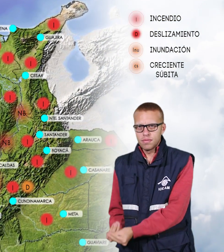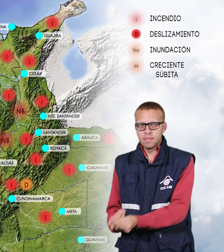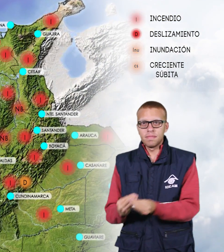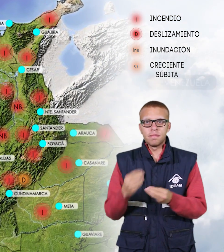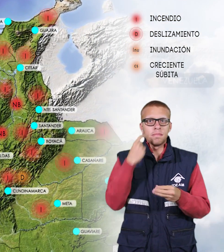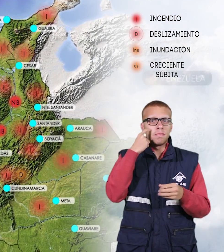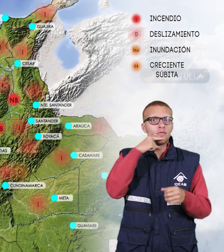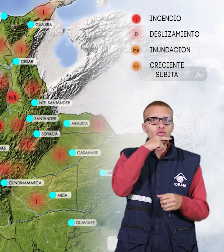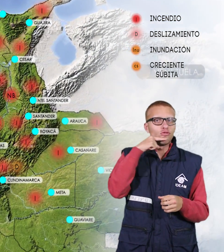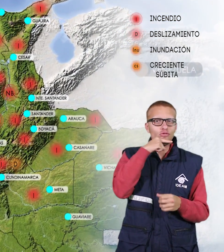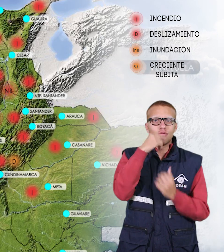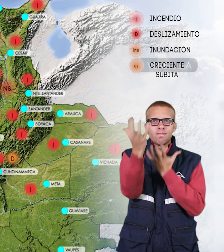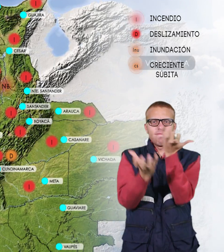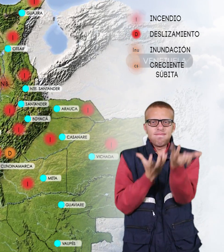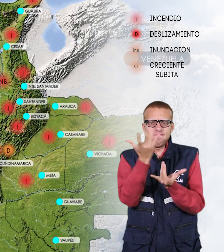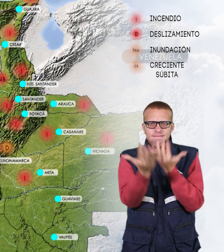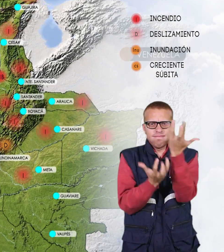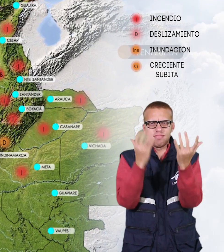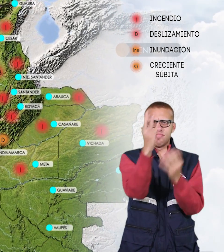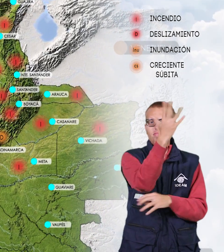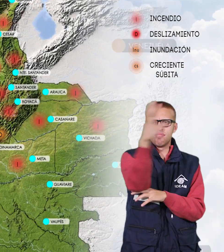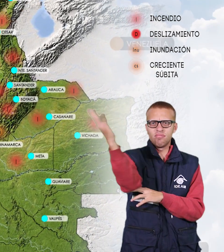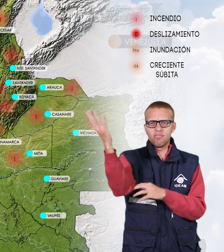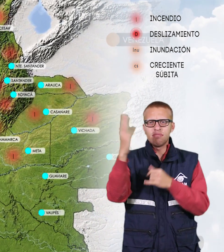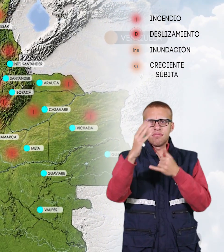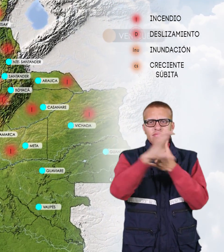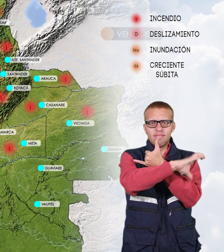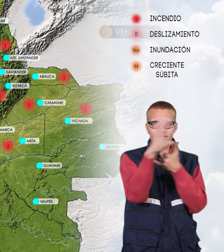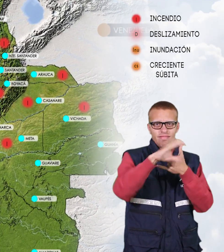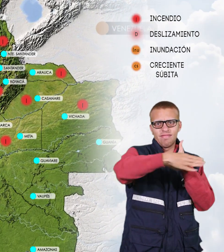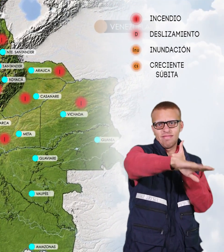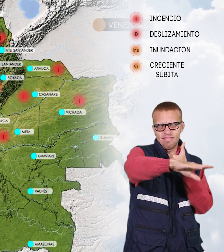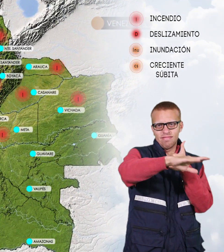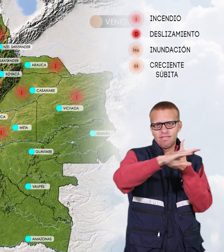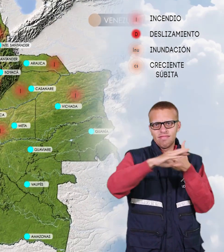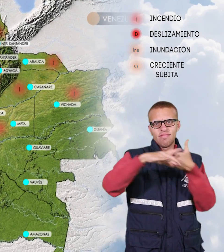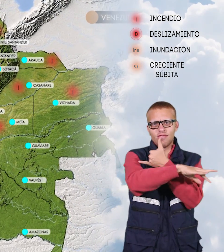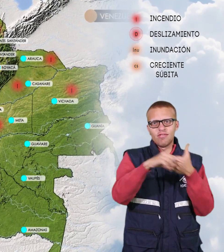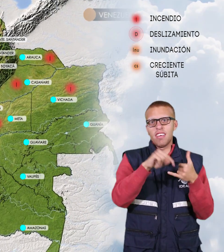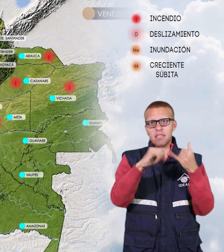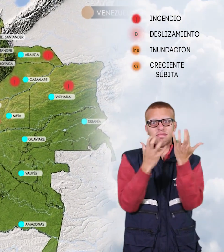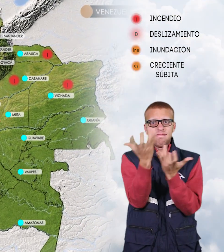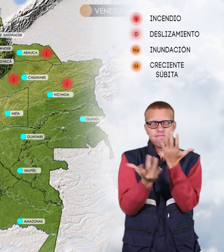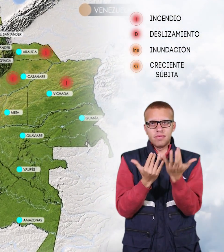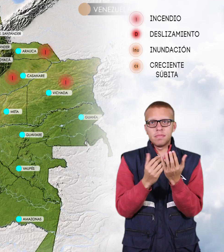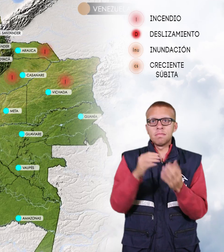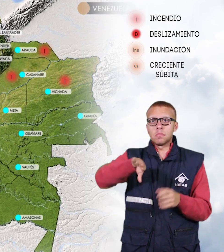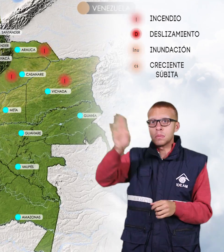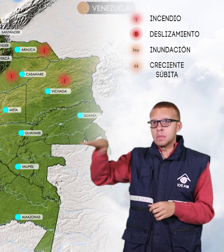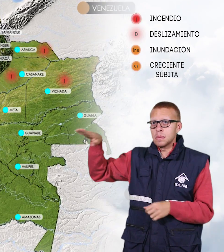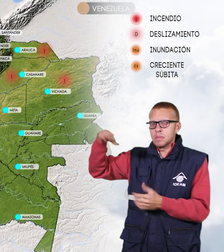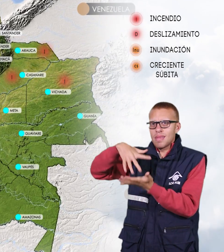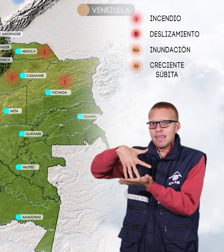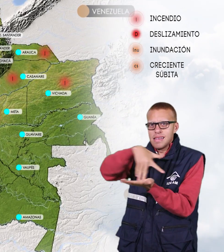probabilidad de incendios de la cobertura vegetal en sectores de la región en Sandina, Caribe y Orinoquía. Alerta naranja por amenaza moderada de alizamientos de tierra en sectores de los